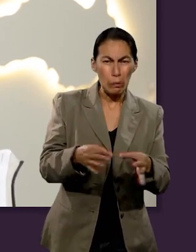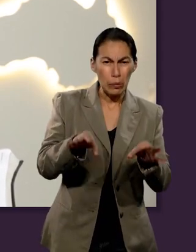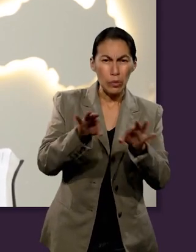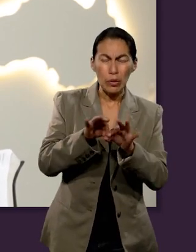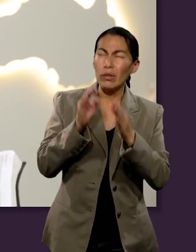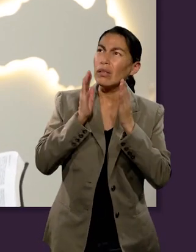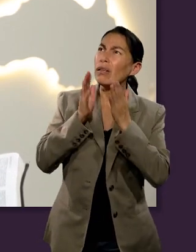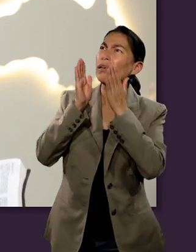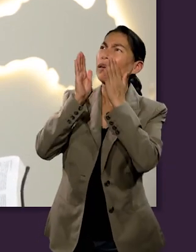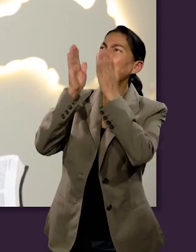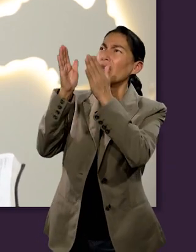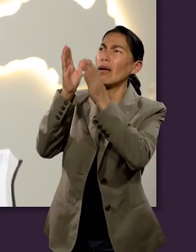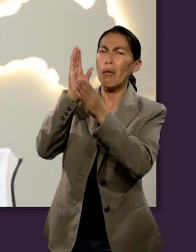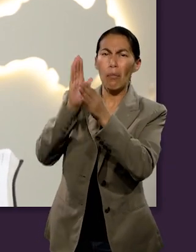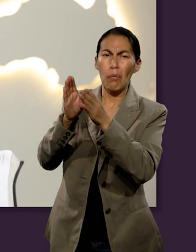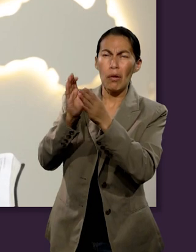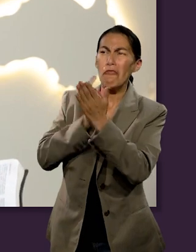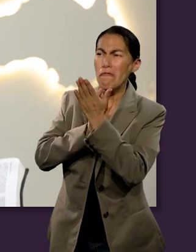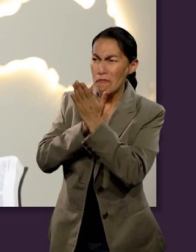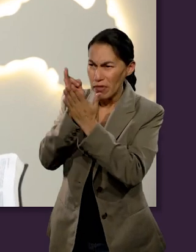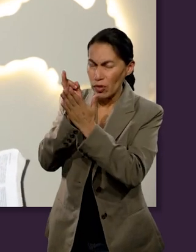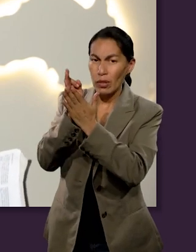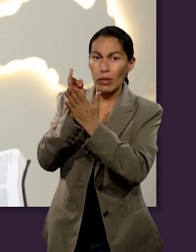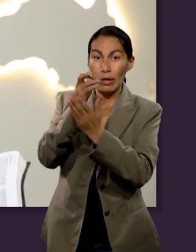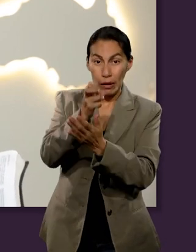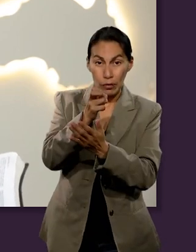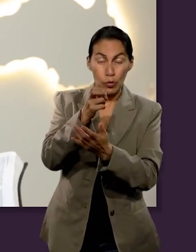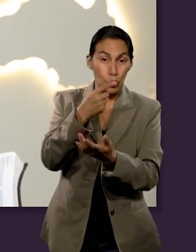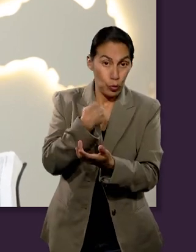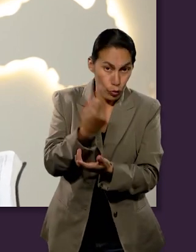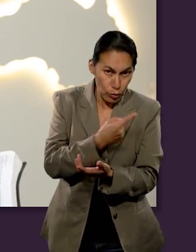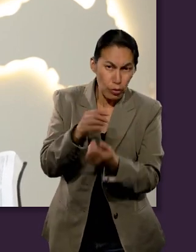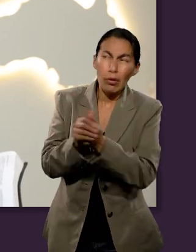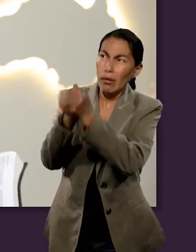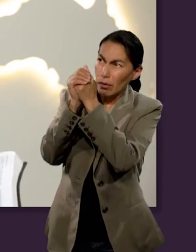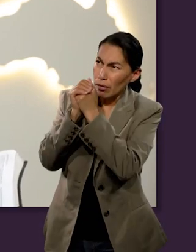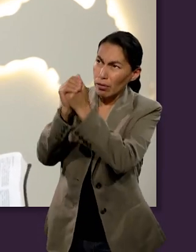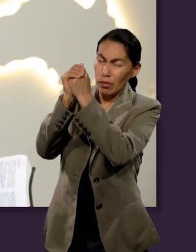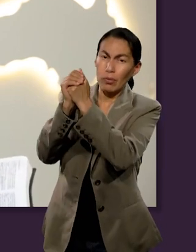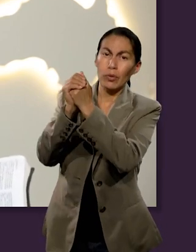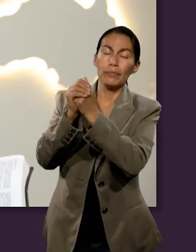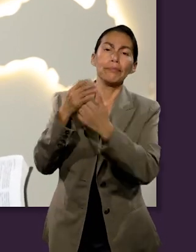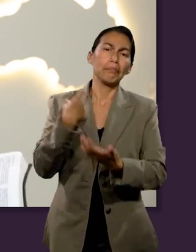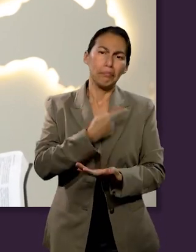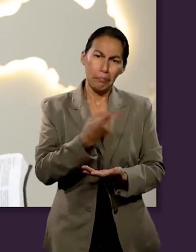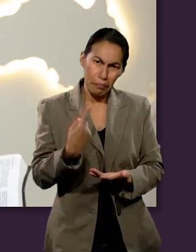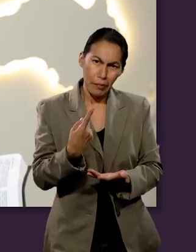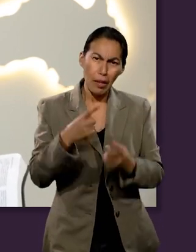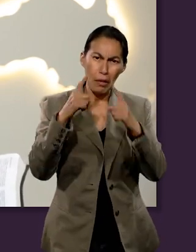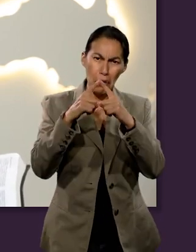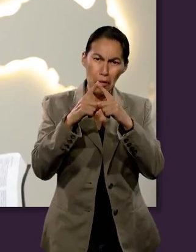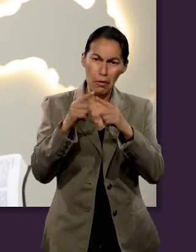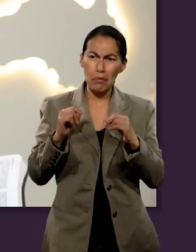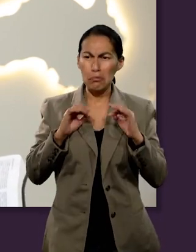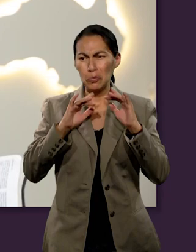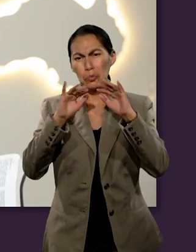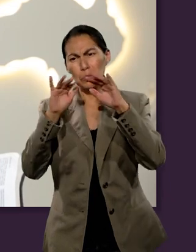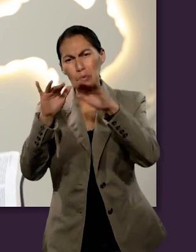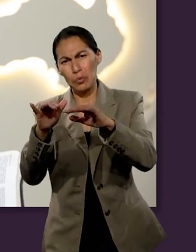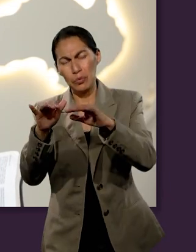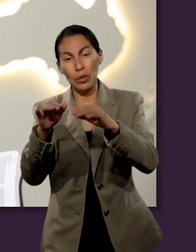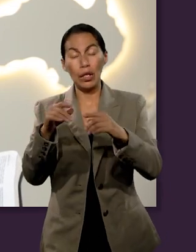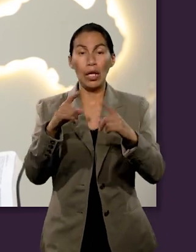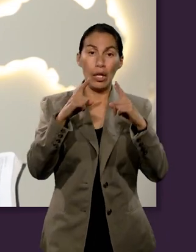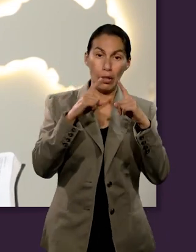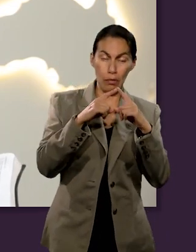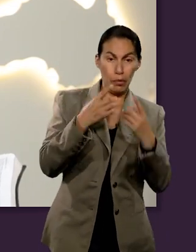fidelidad, nuestra devoción, porque también eso es un acto de adoración a Dios. Cuando venimos a la